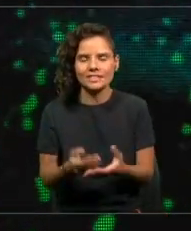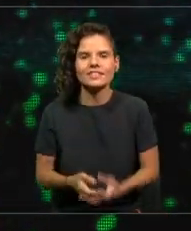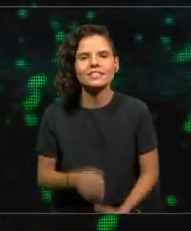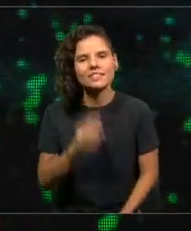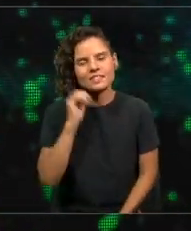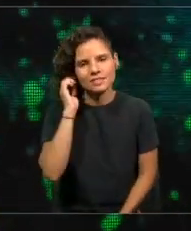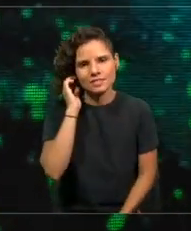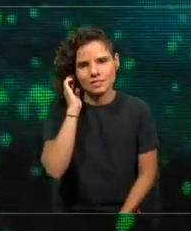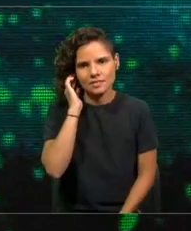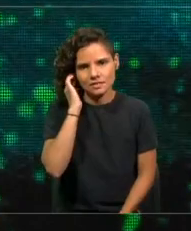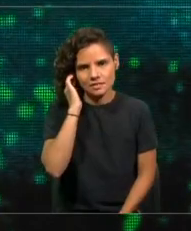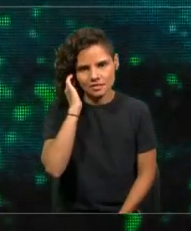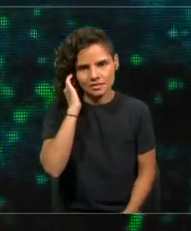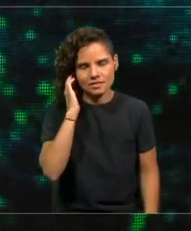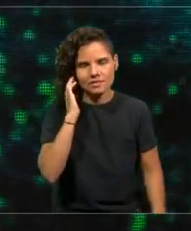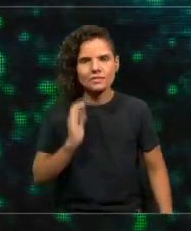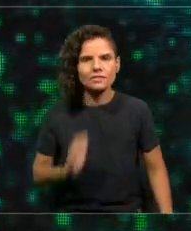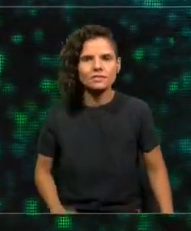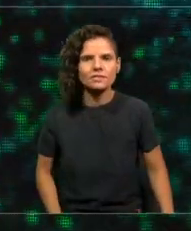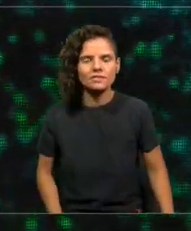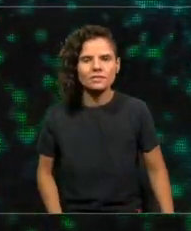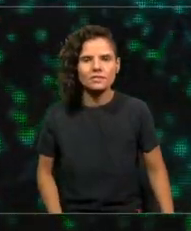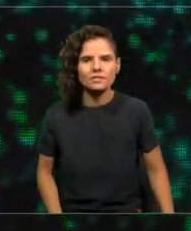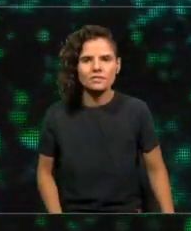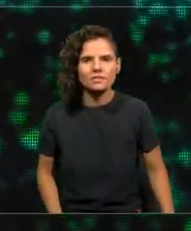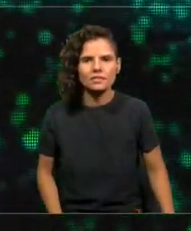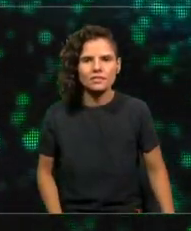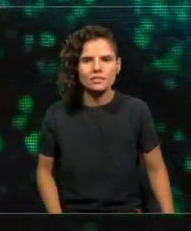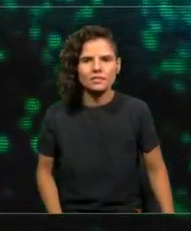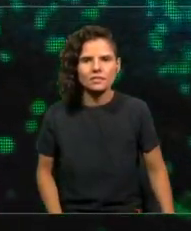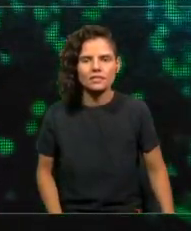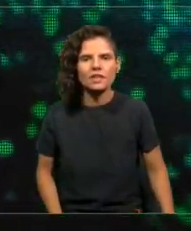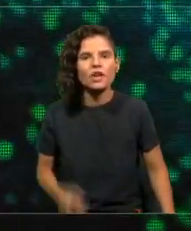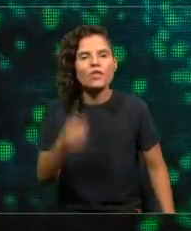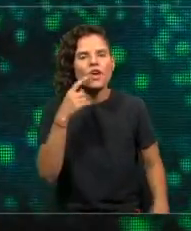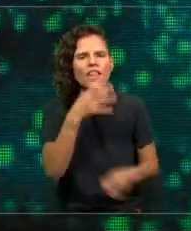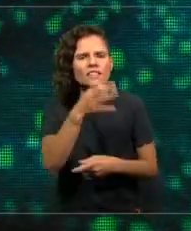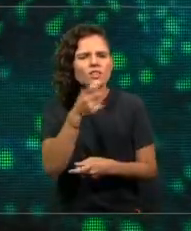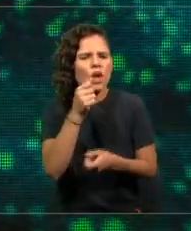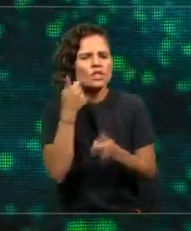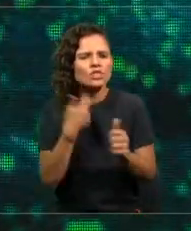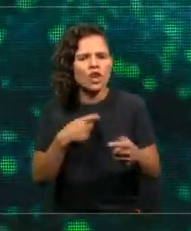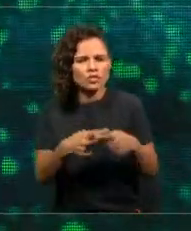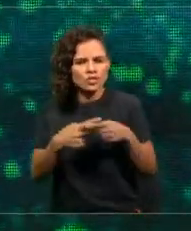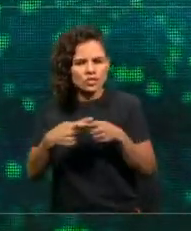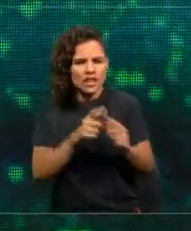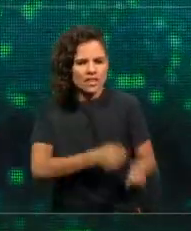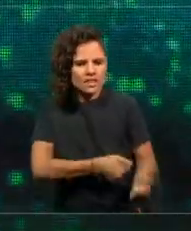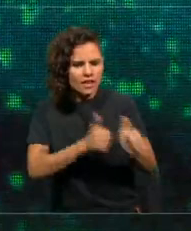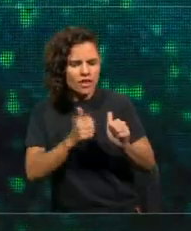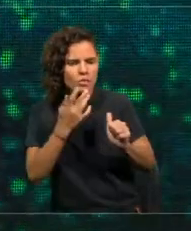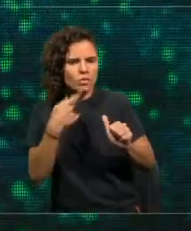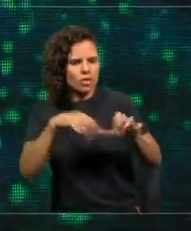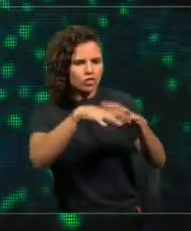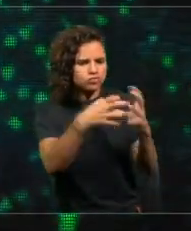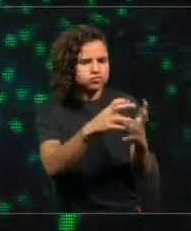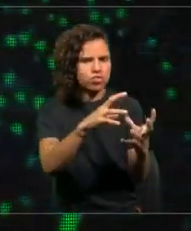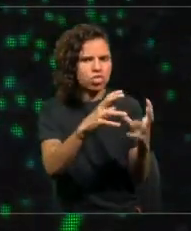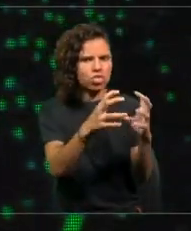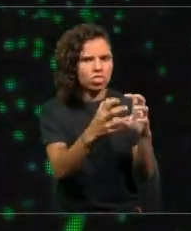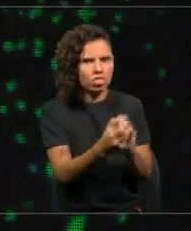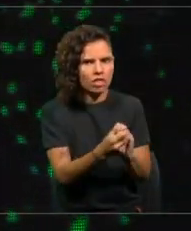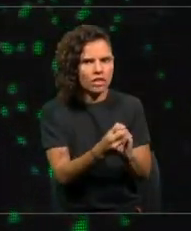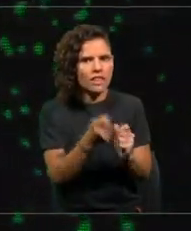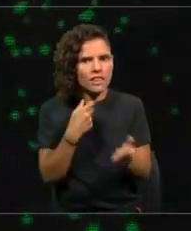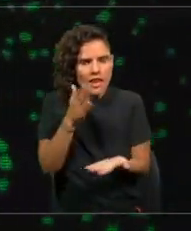voy a hablar sobre desafíos sociales del cambio climático. No hay tiempo que perder. Pero esto no me está funcionando. Ahí